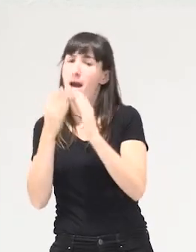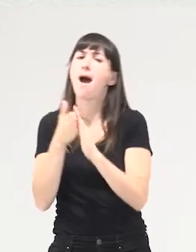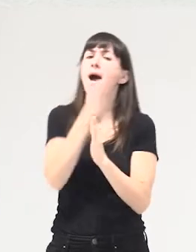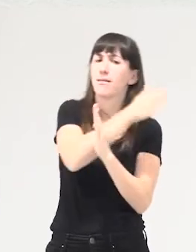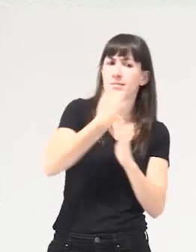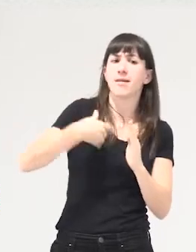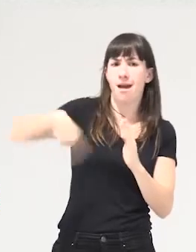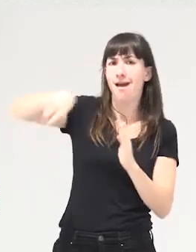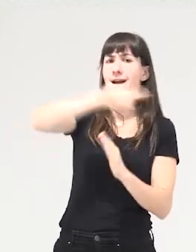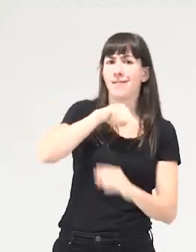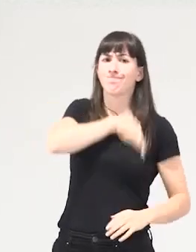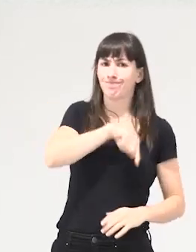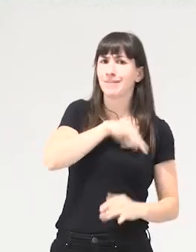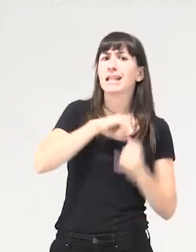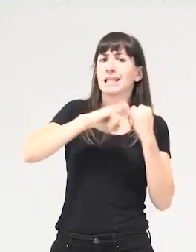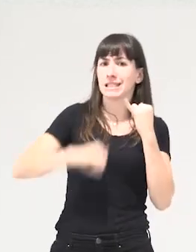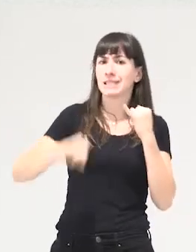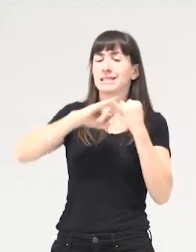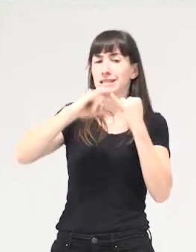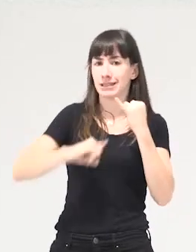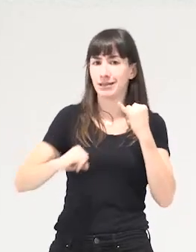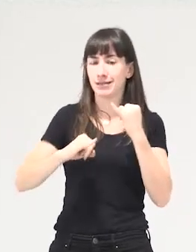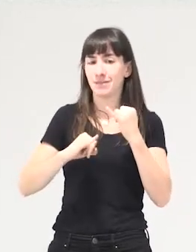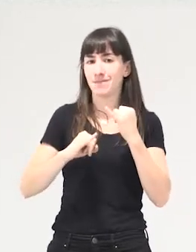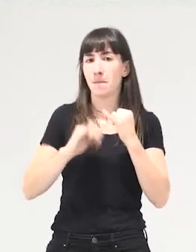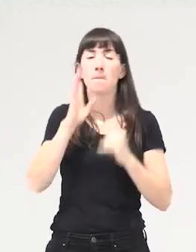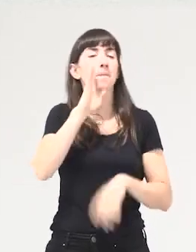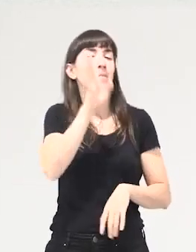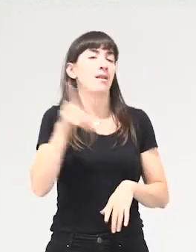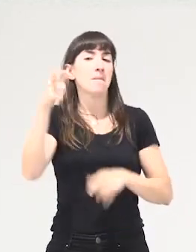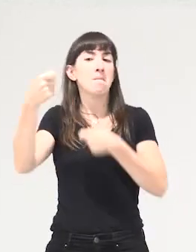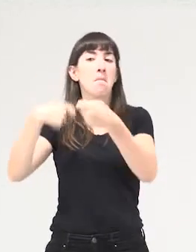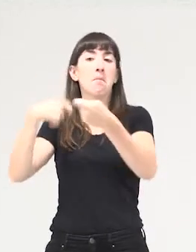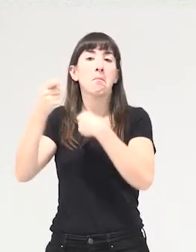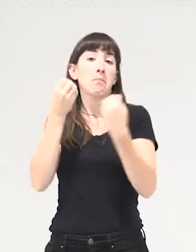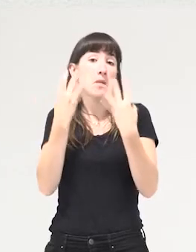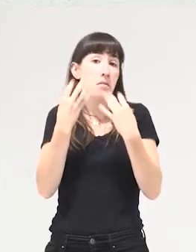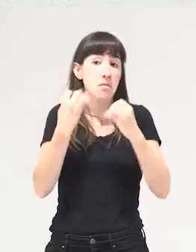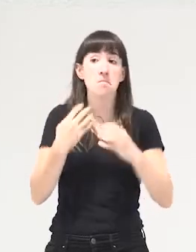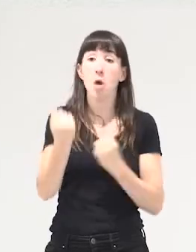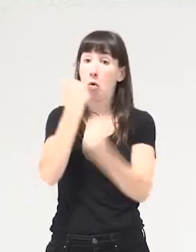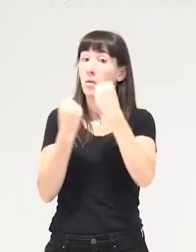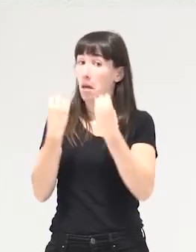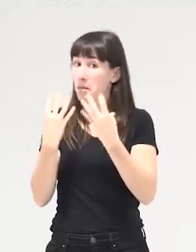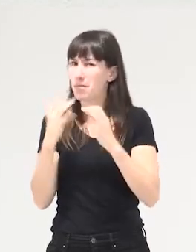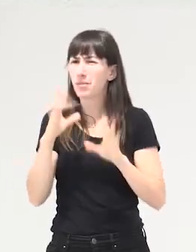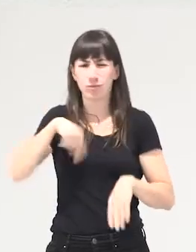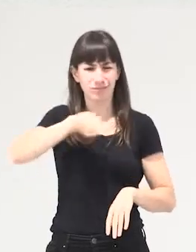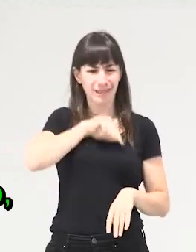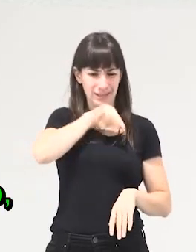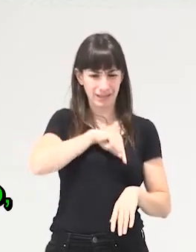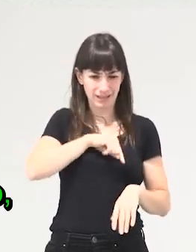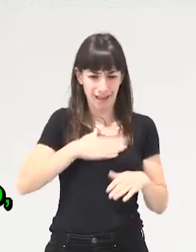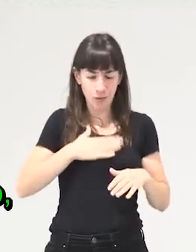hablando ya de crisis, decíamos, en apariencia, a los mercados les va bien, la economía va bien, pero sentimos desde